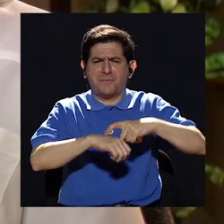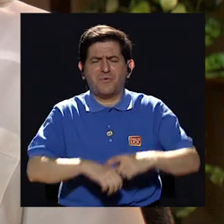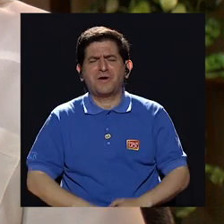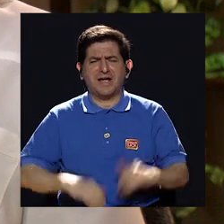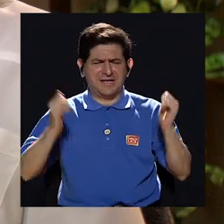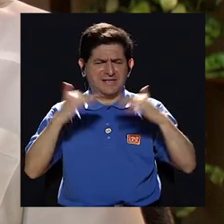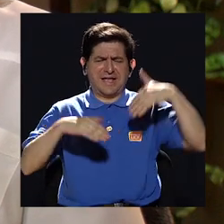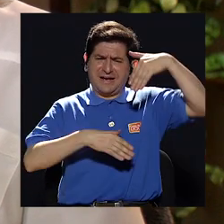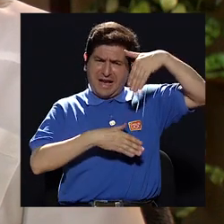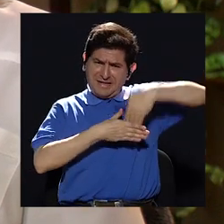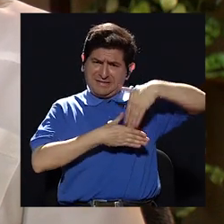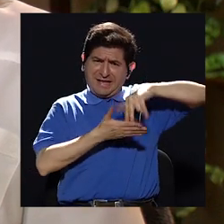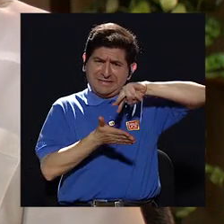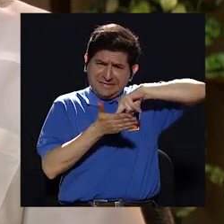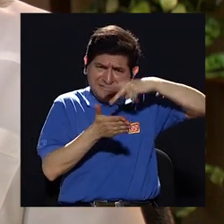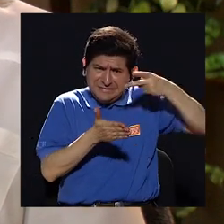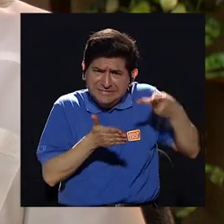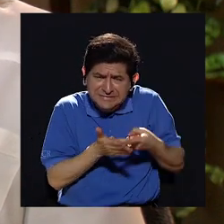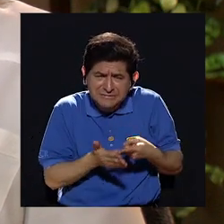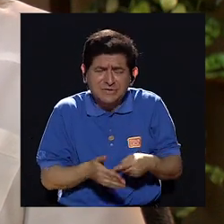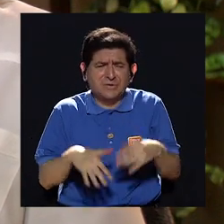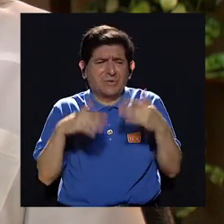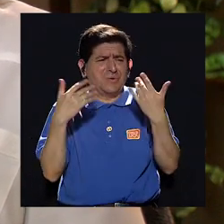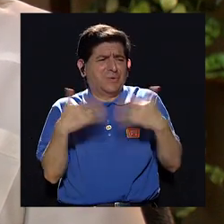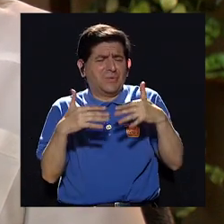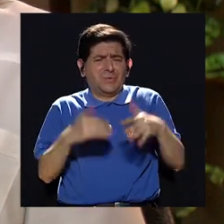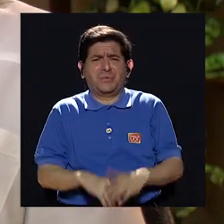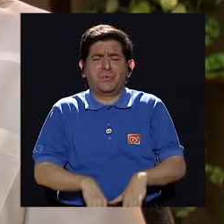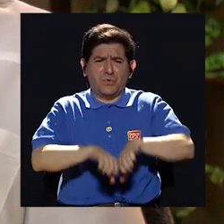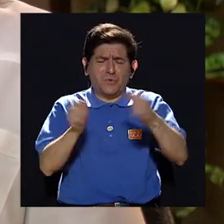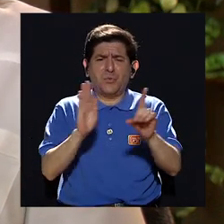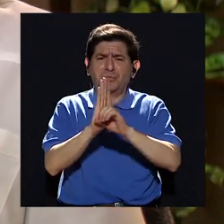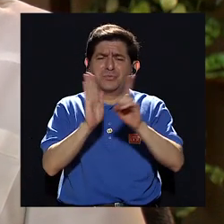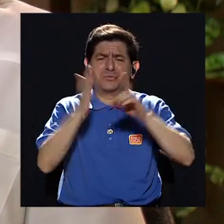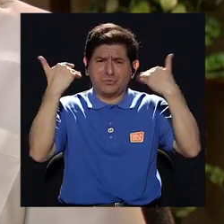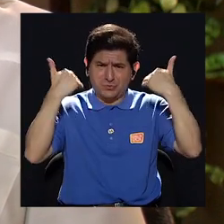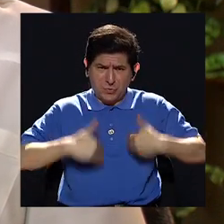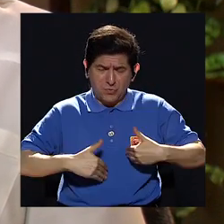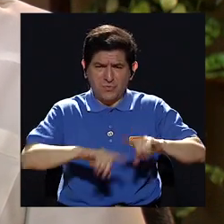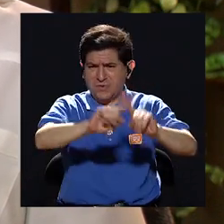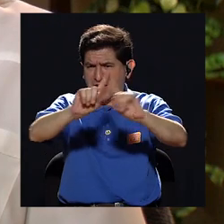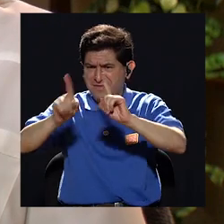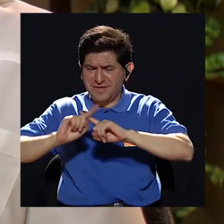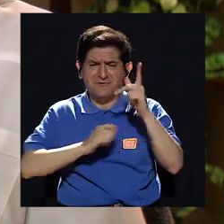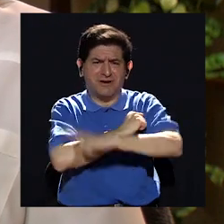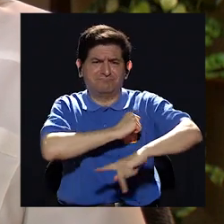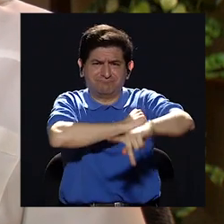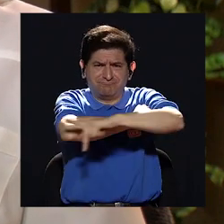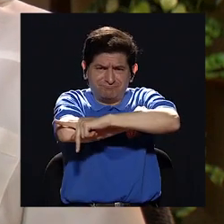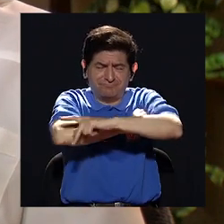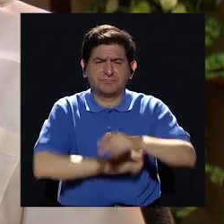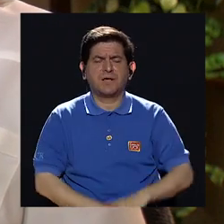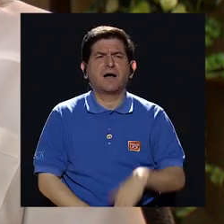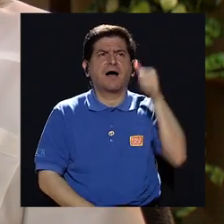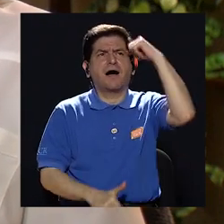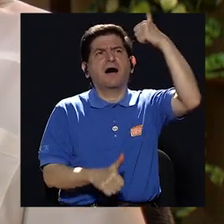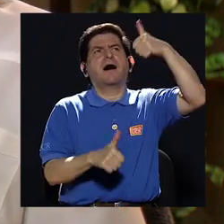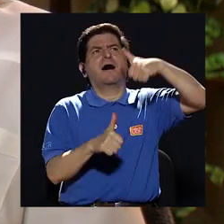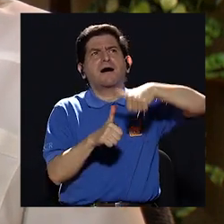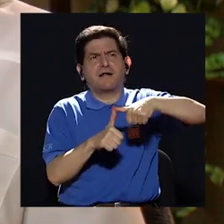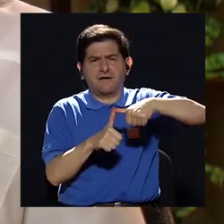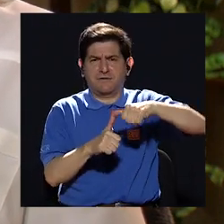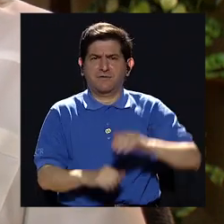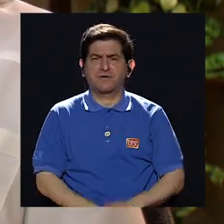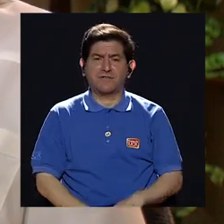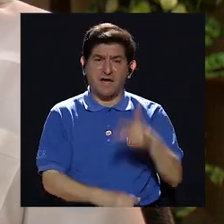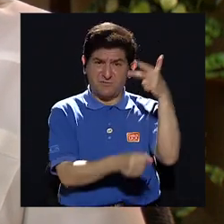de conflicto armado interno que ocasionó muchísimas violaciones de derechos humanos en los diferentes países. Recordemos